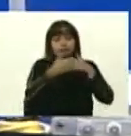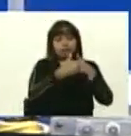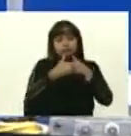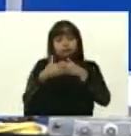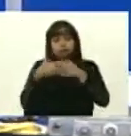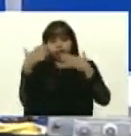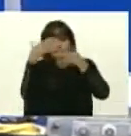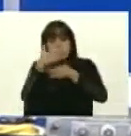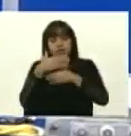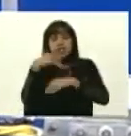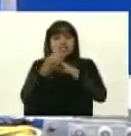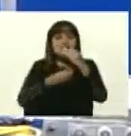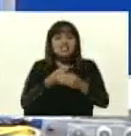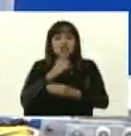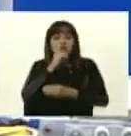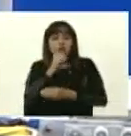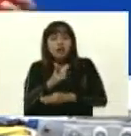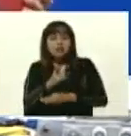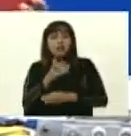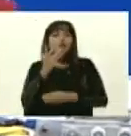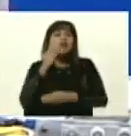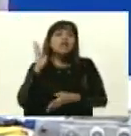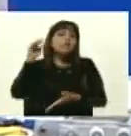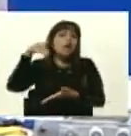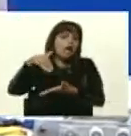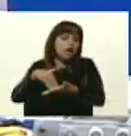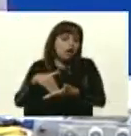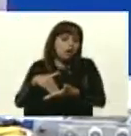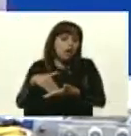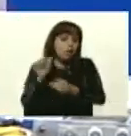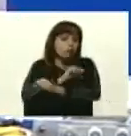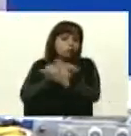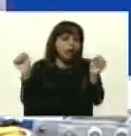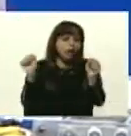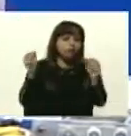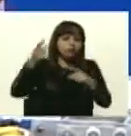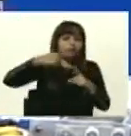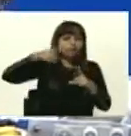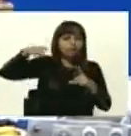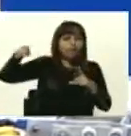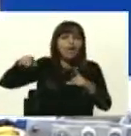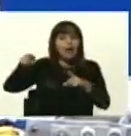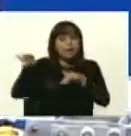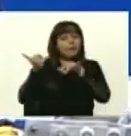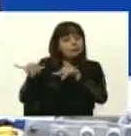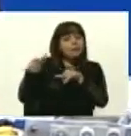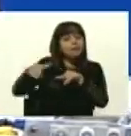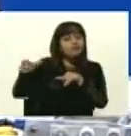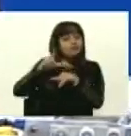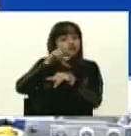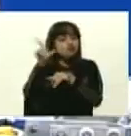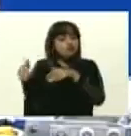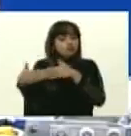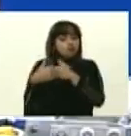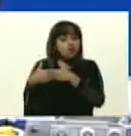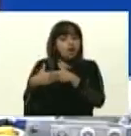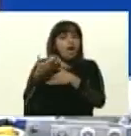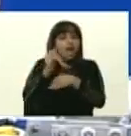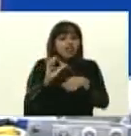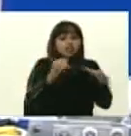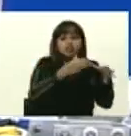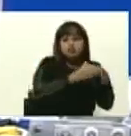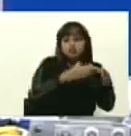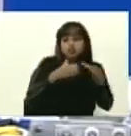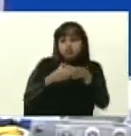aquellos que sabotearon la estación de Aragua ahorita, la explotaron, esos mismos terroristas tienen grupos,